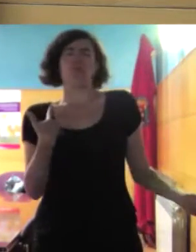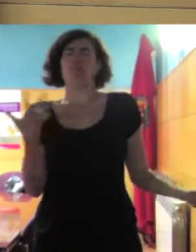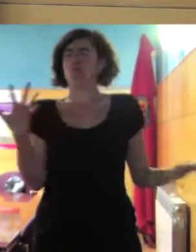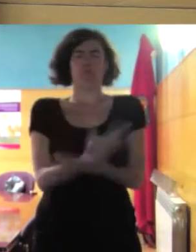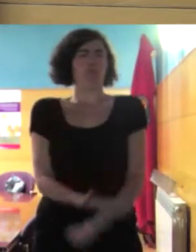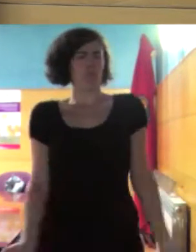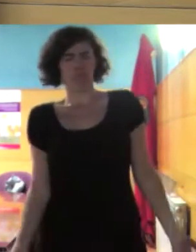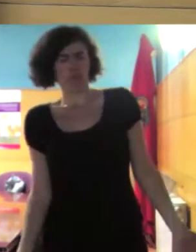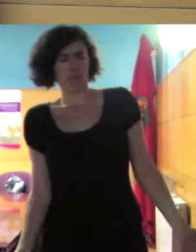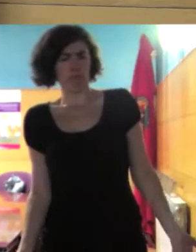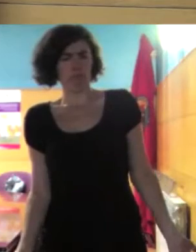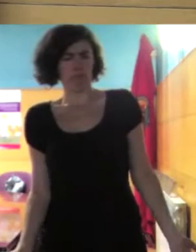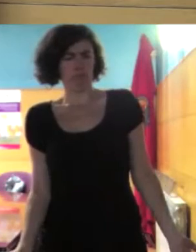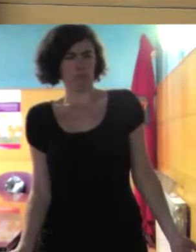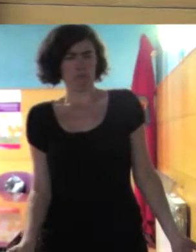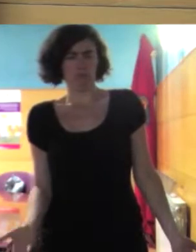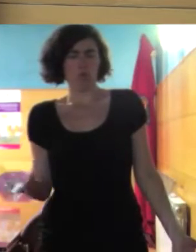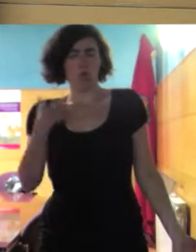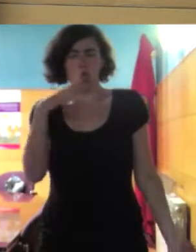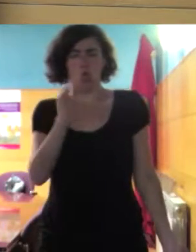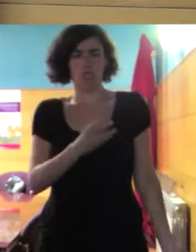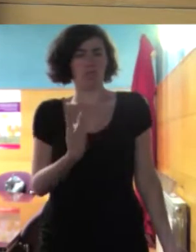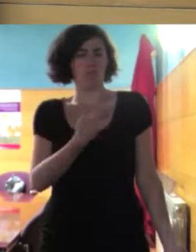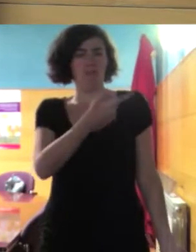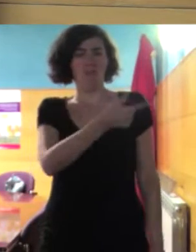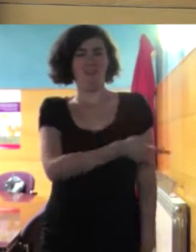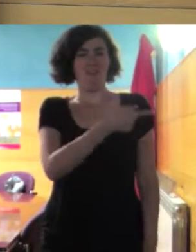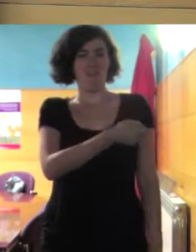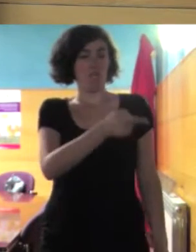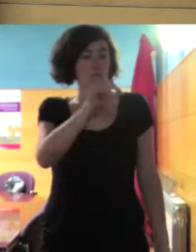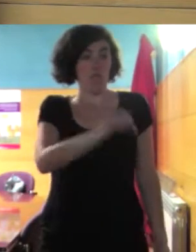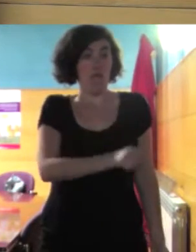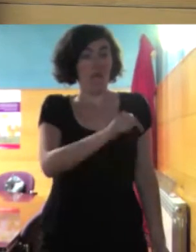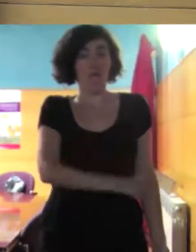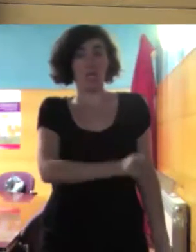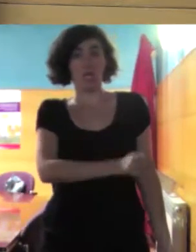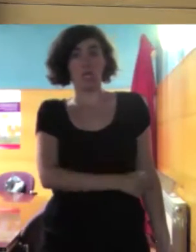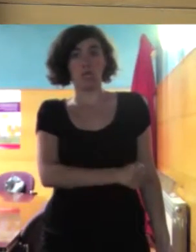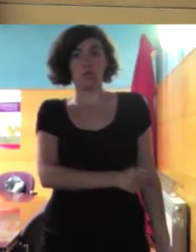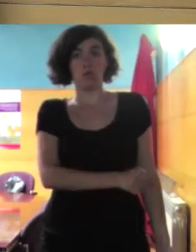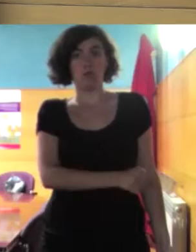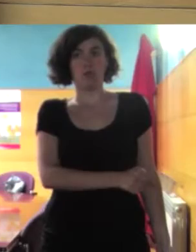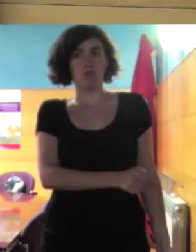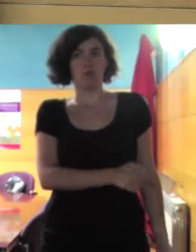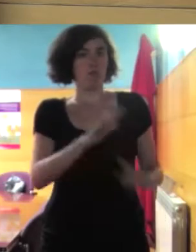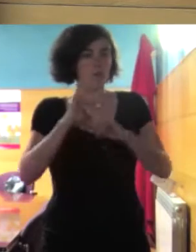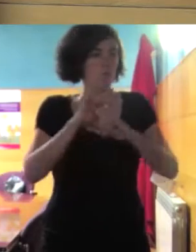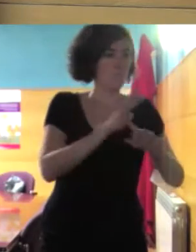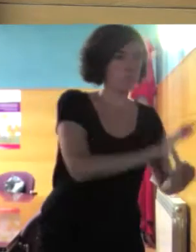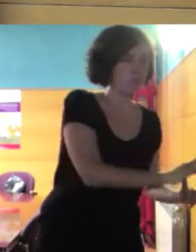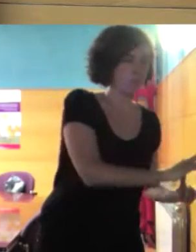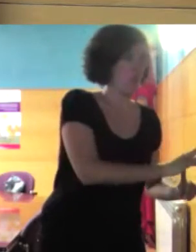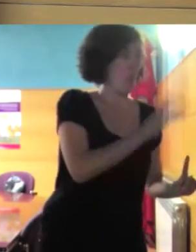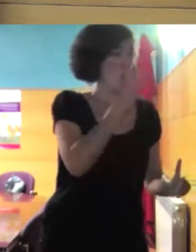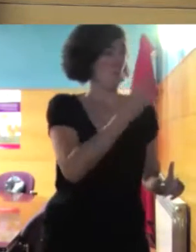que ¿cómo es posible que siendo de aquí mismo tienes el rechazo hacia una música